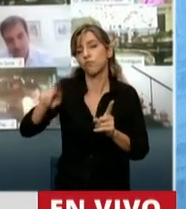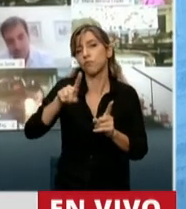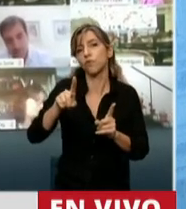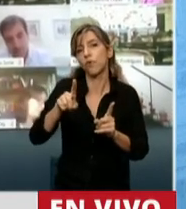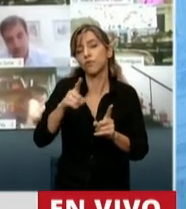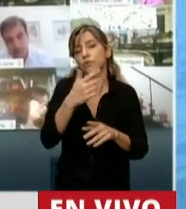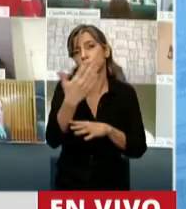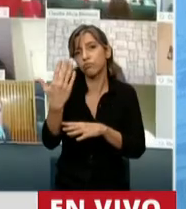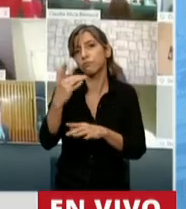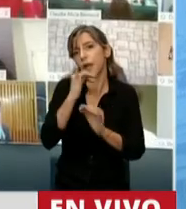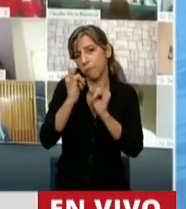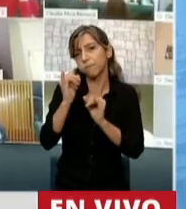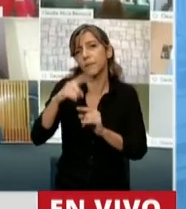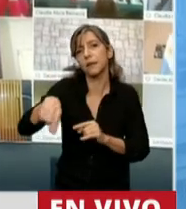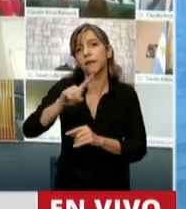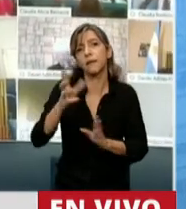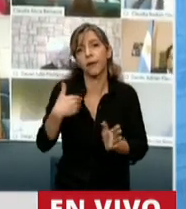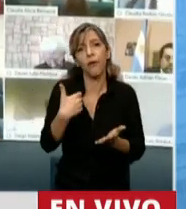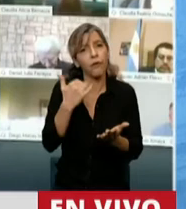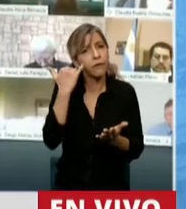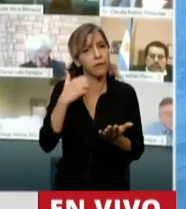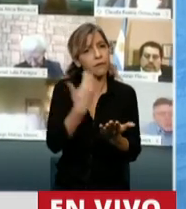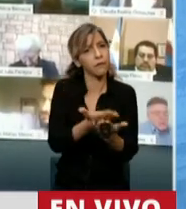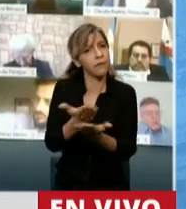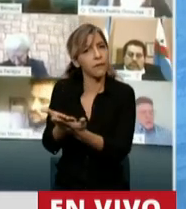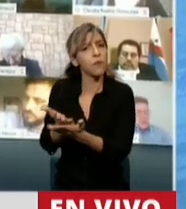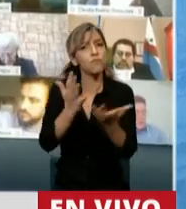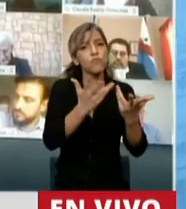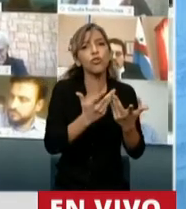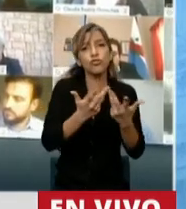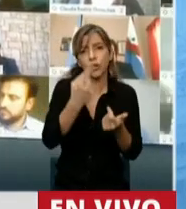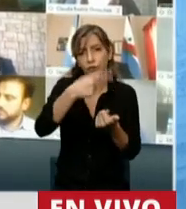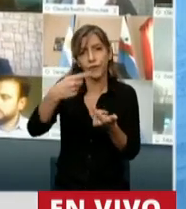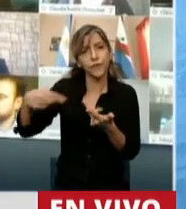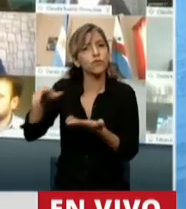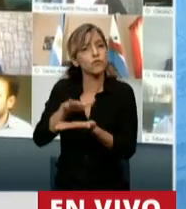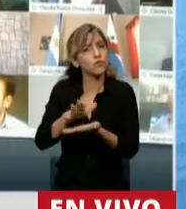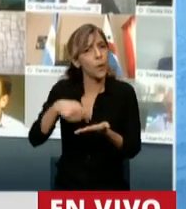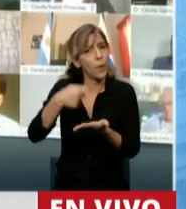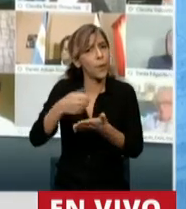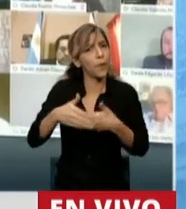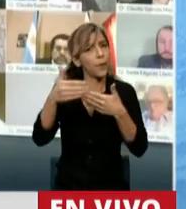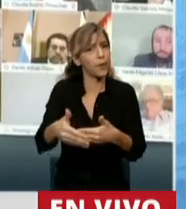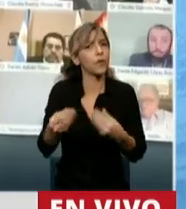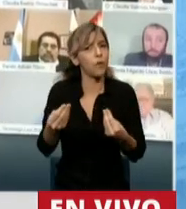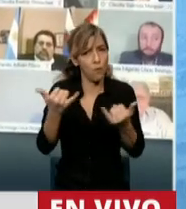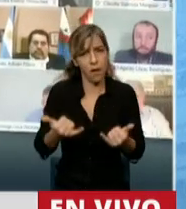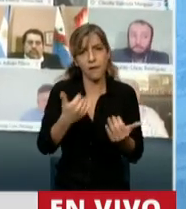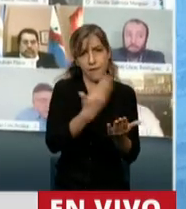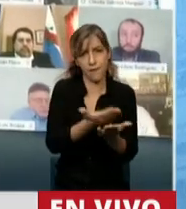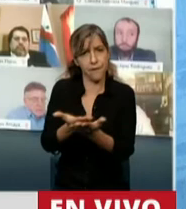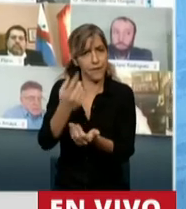proyectos vinculados a una nueva moratoria. Y como también lo dijo la diputada Lucía Corpacci,